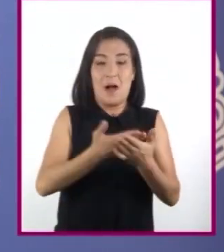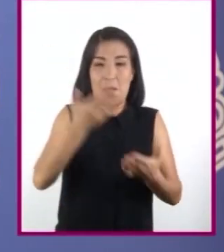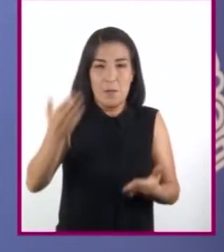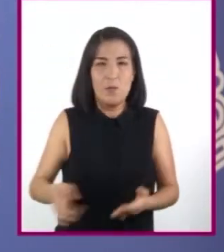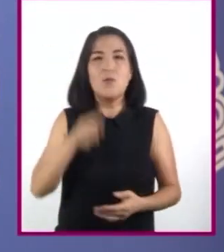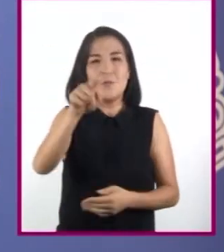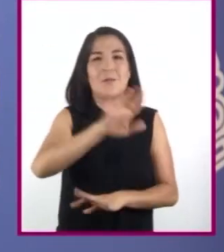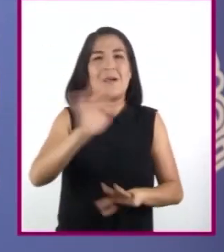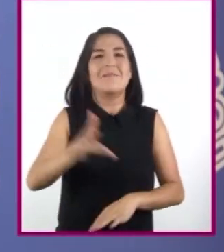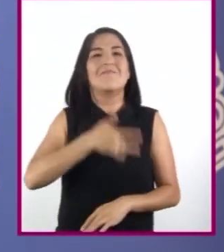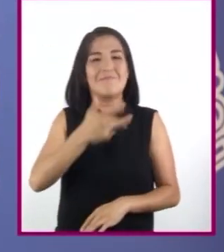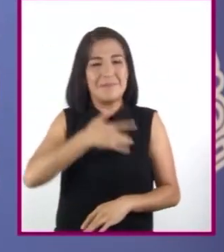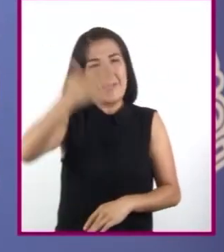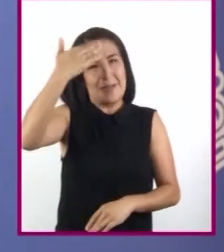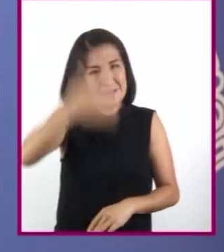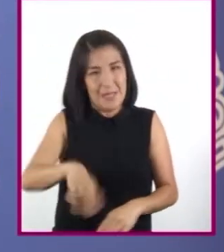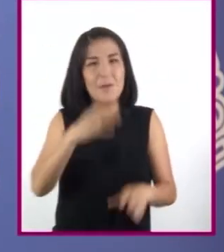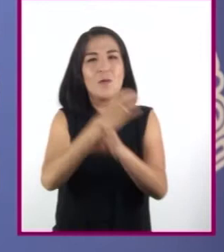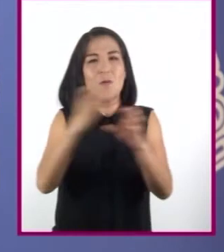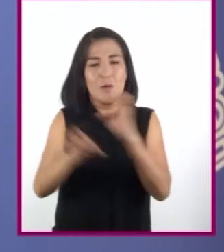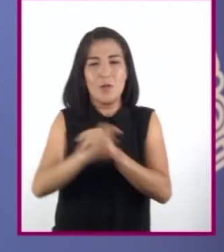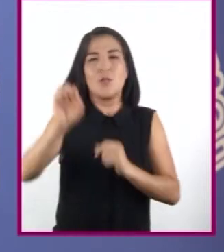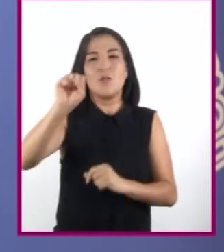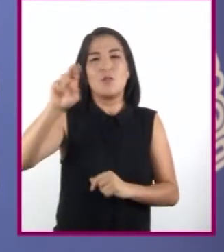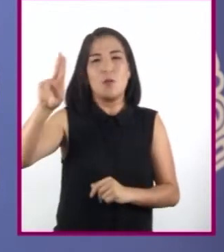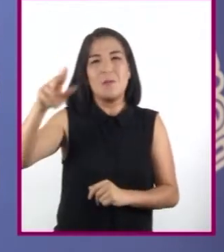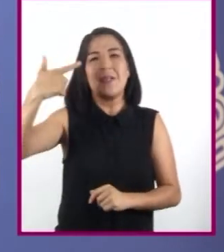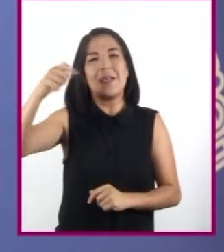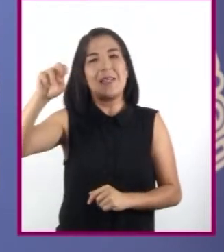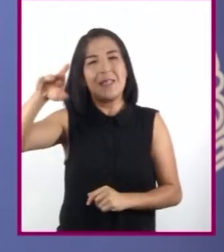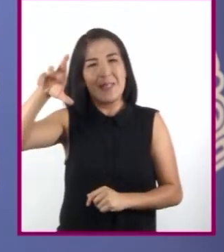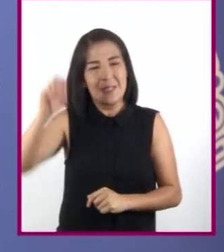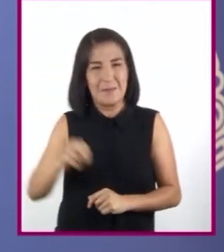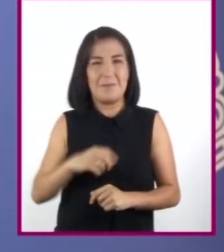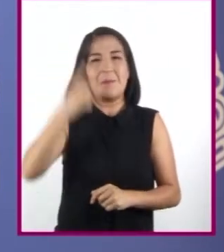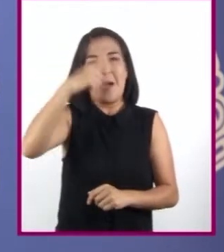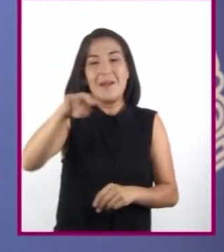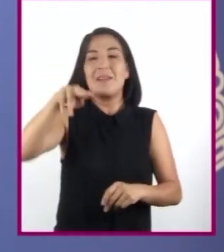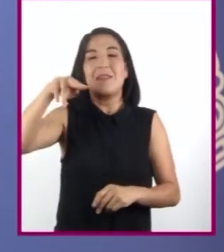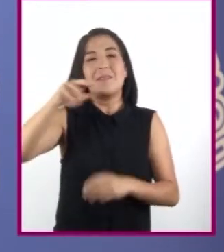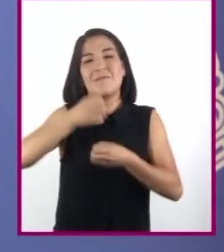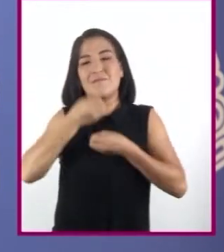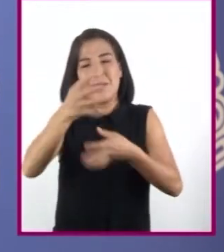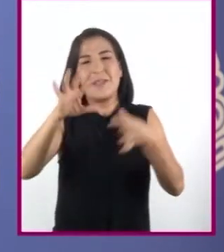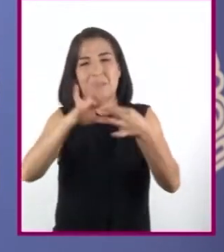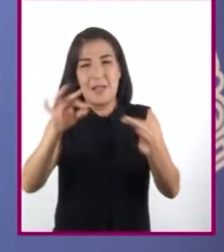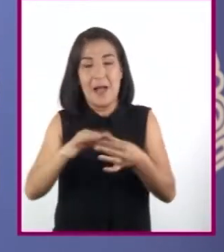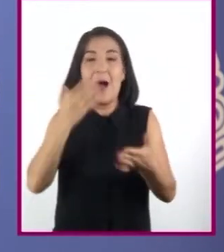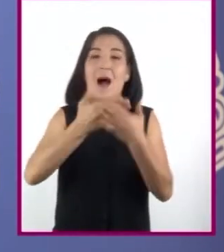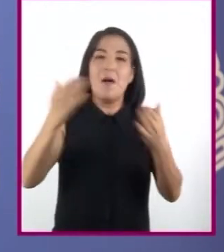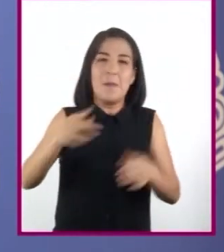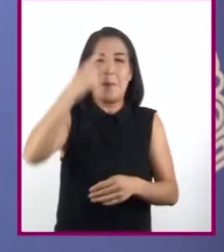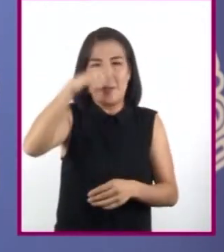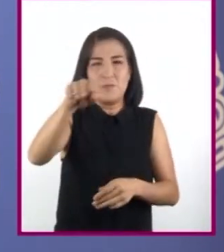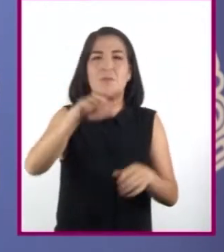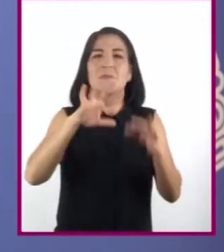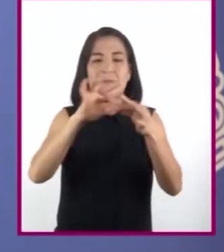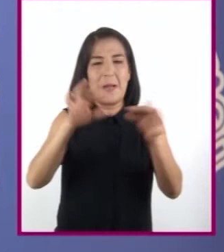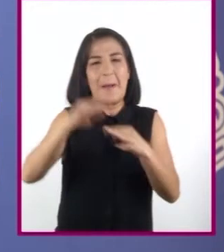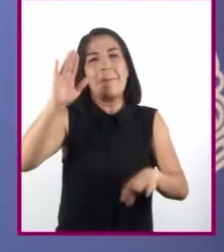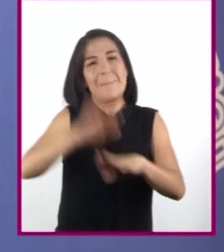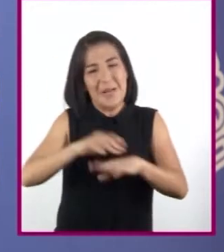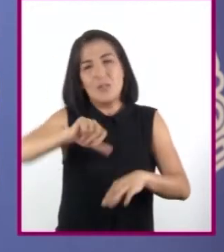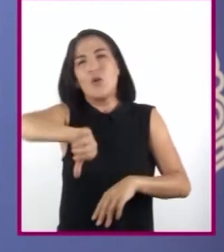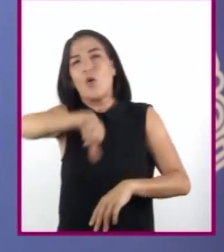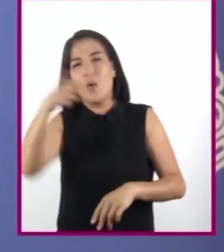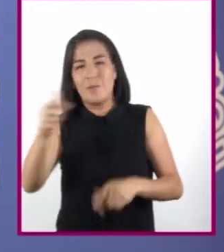ya tienen conocimiento sobre algunos subgéneros narrativos. A continuación, para ahondar más en el tema, les compartiré otros que son